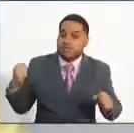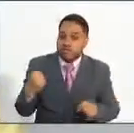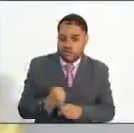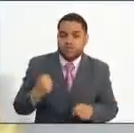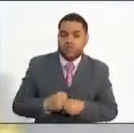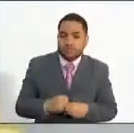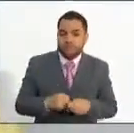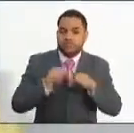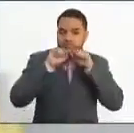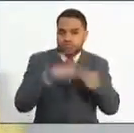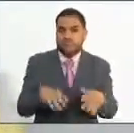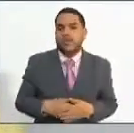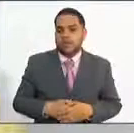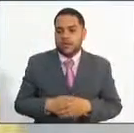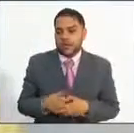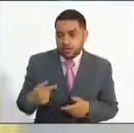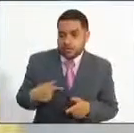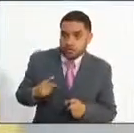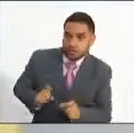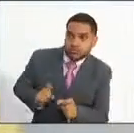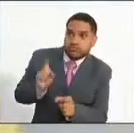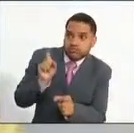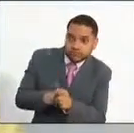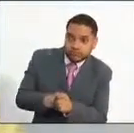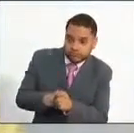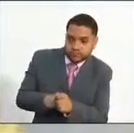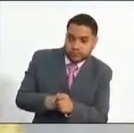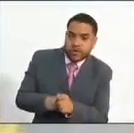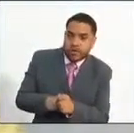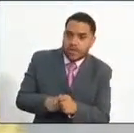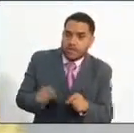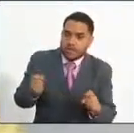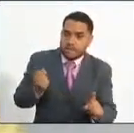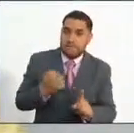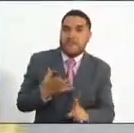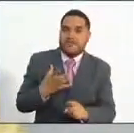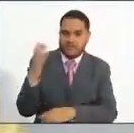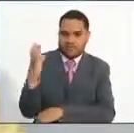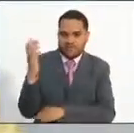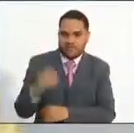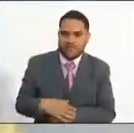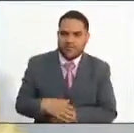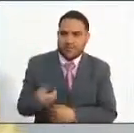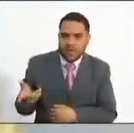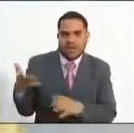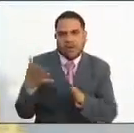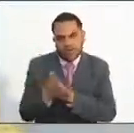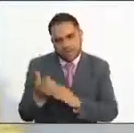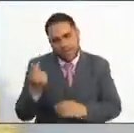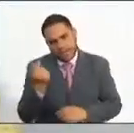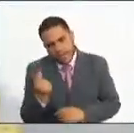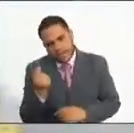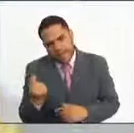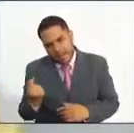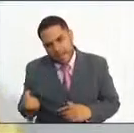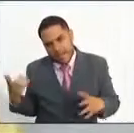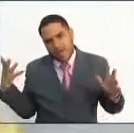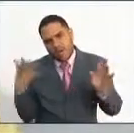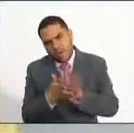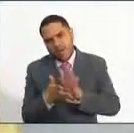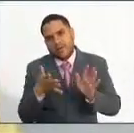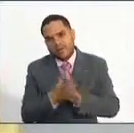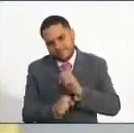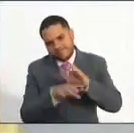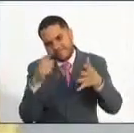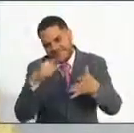mérito y su impacto en nuestro país y ahora estamos conociendo en detalle cómo se encuentran, qué estado, en qué etapa están